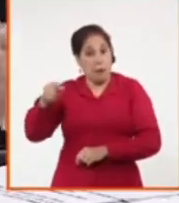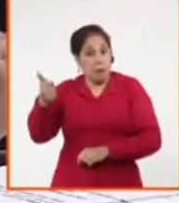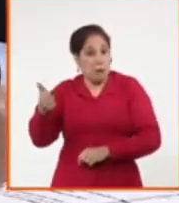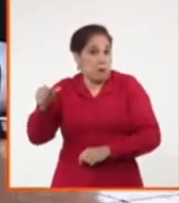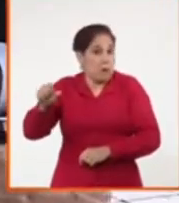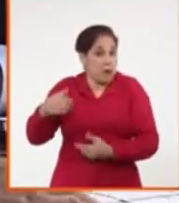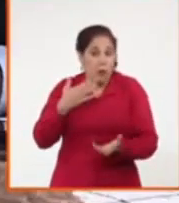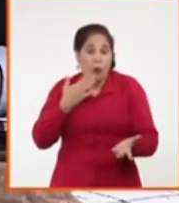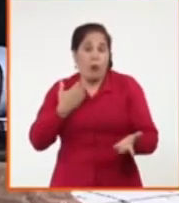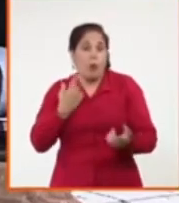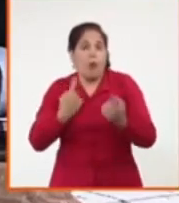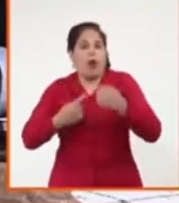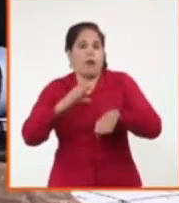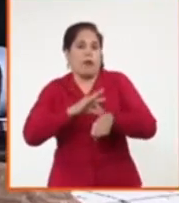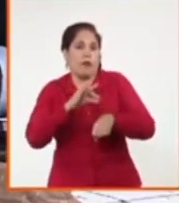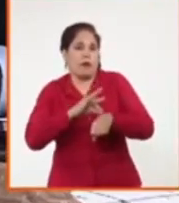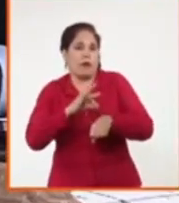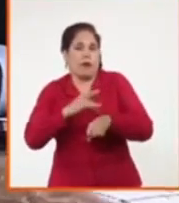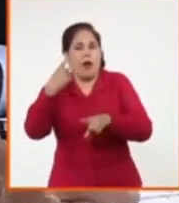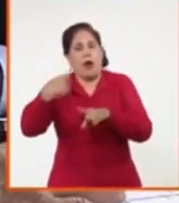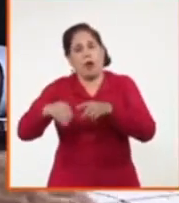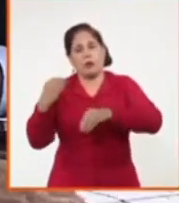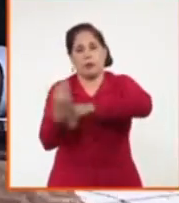variante o si es alguna de las otras variantes. ¡Gracias! ¡Gracias!